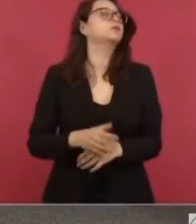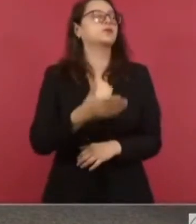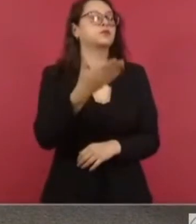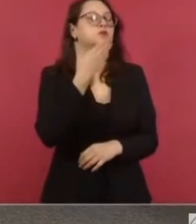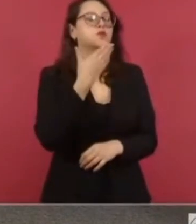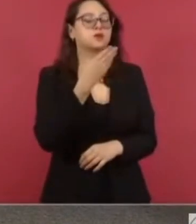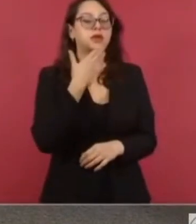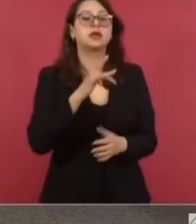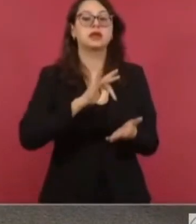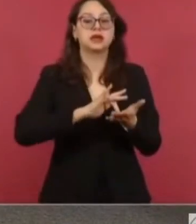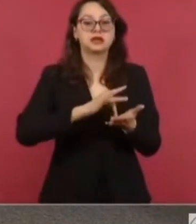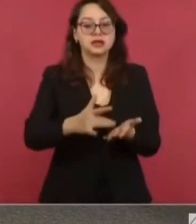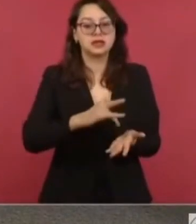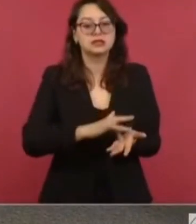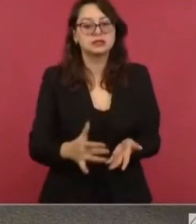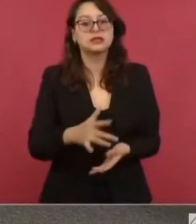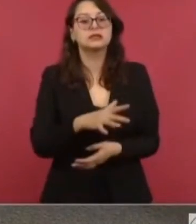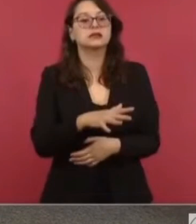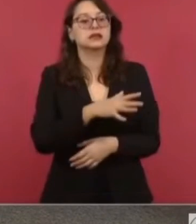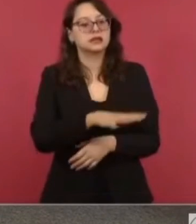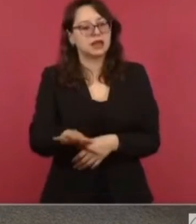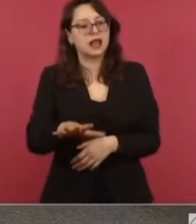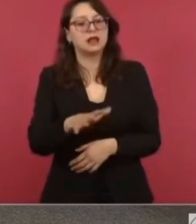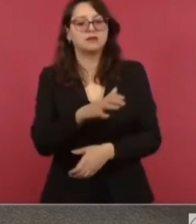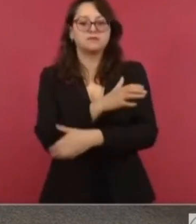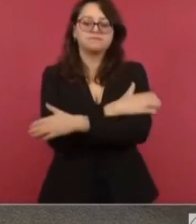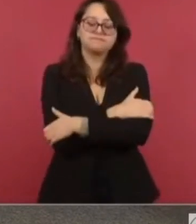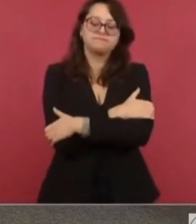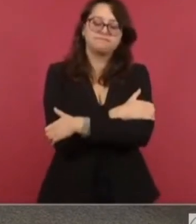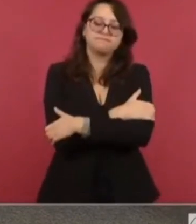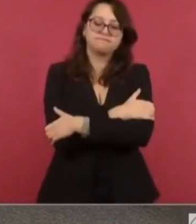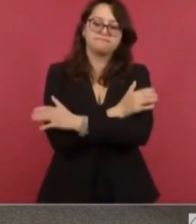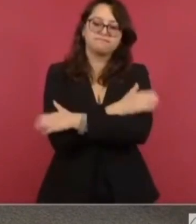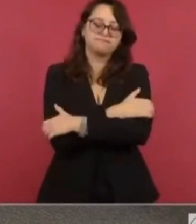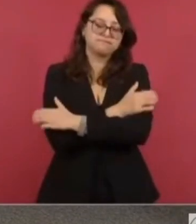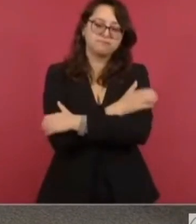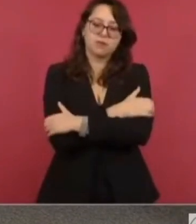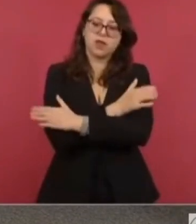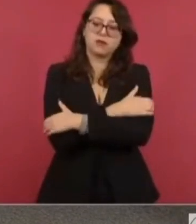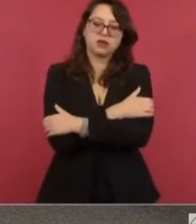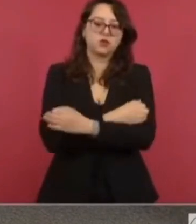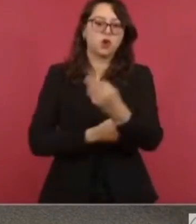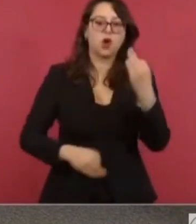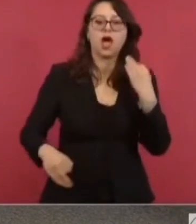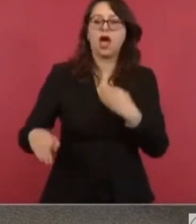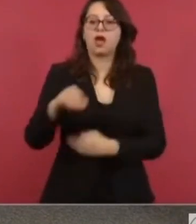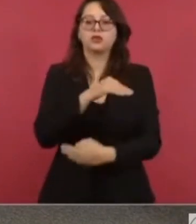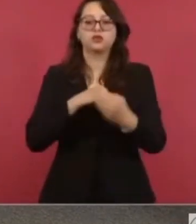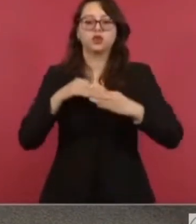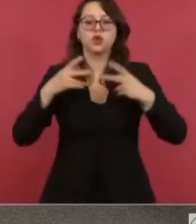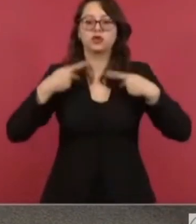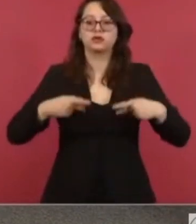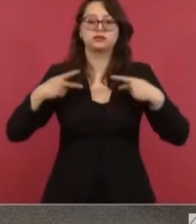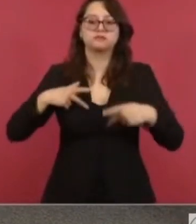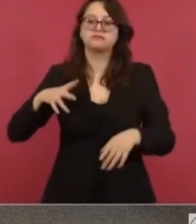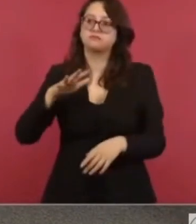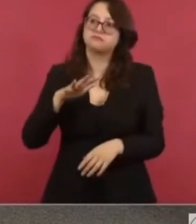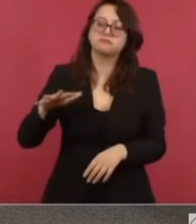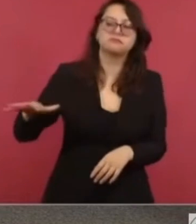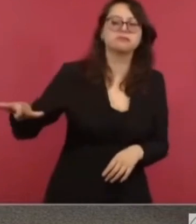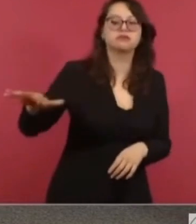comunicación. Muchas gracias y un abrazo a todos los que están ayudando